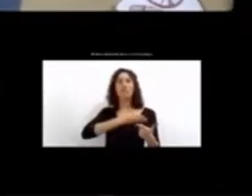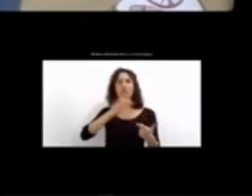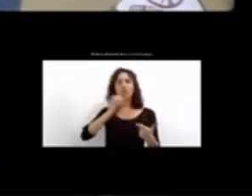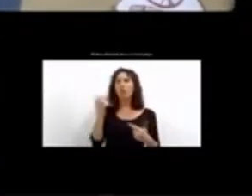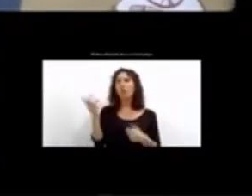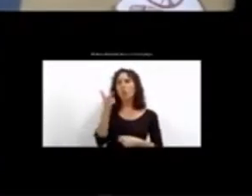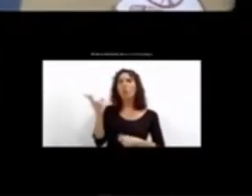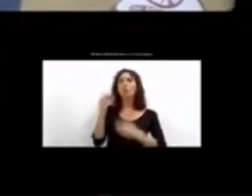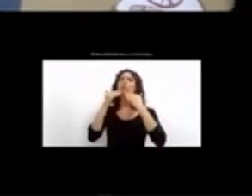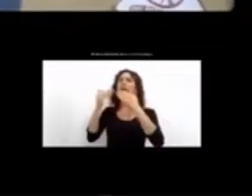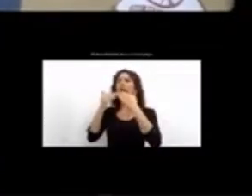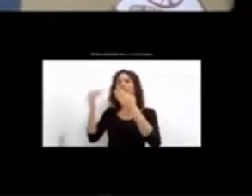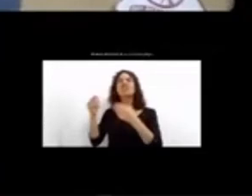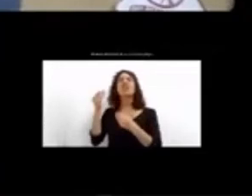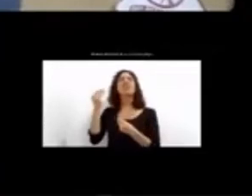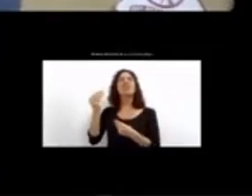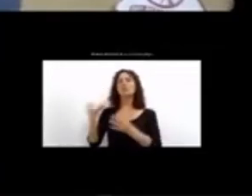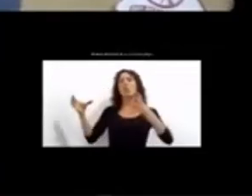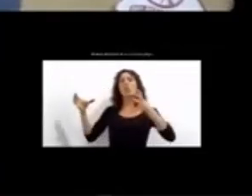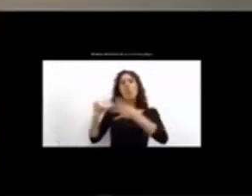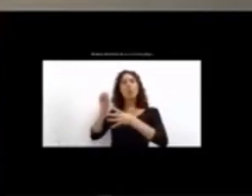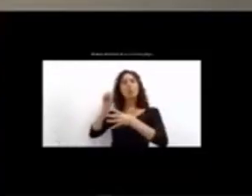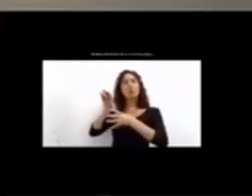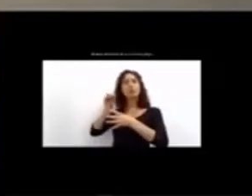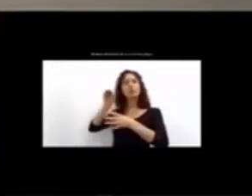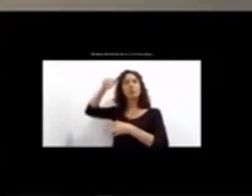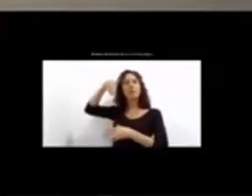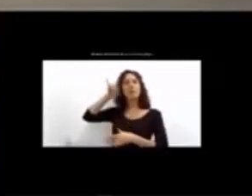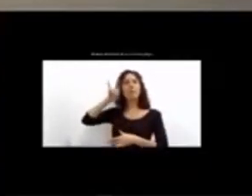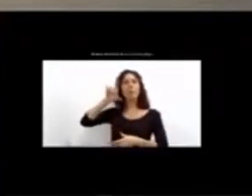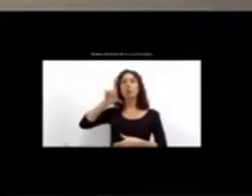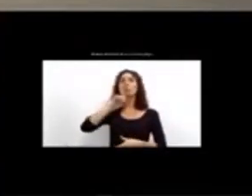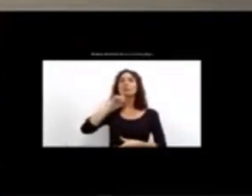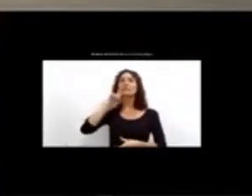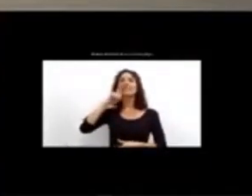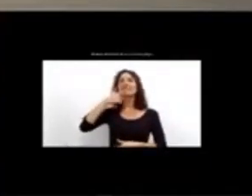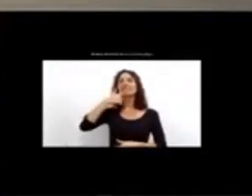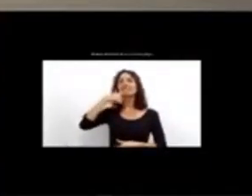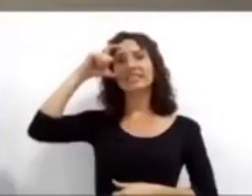hoy presentes y con lo que hemos compartido muchas de las instancias de esta lucha